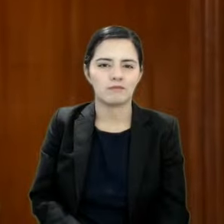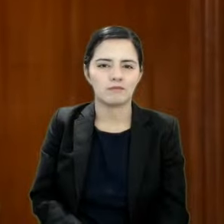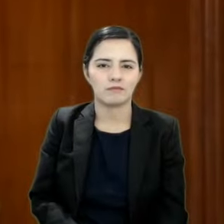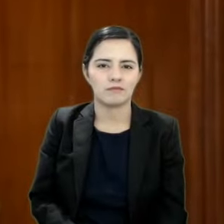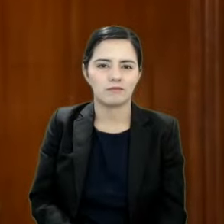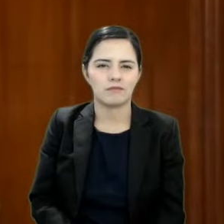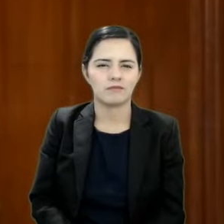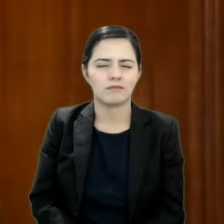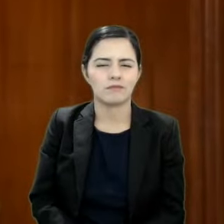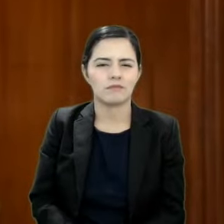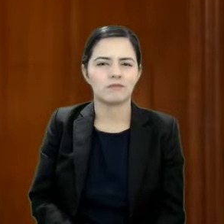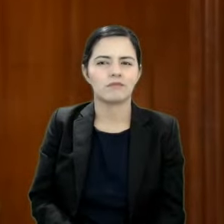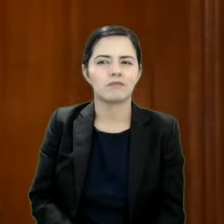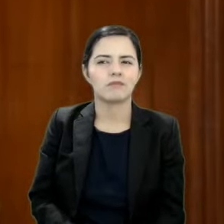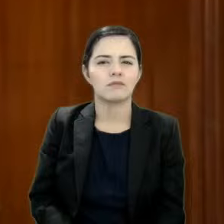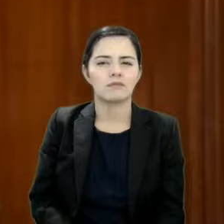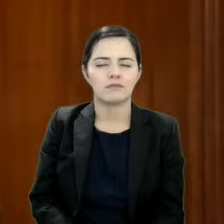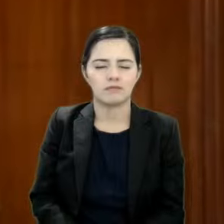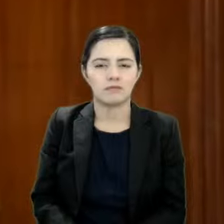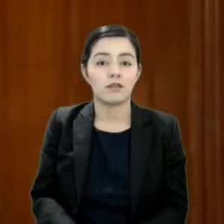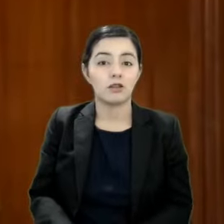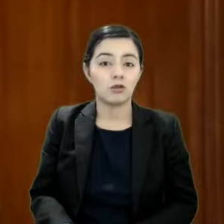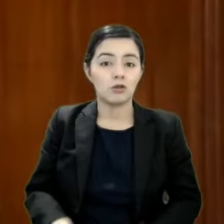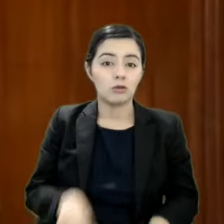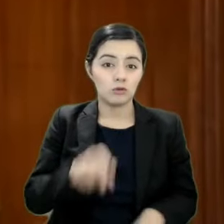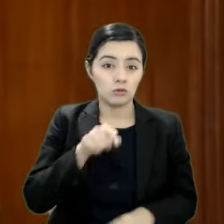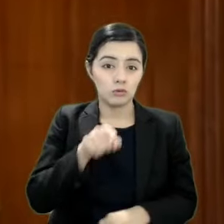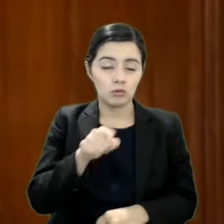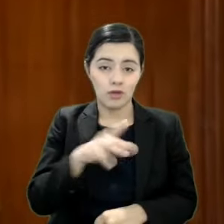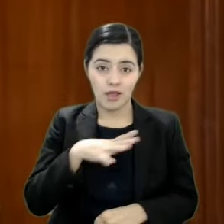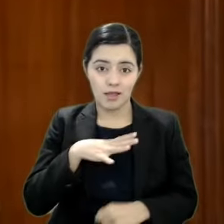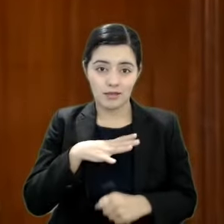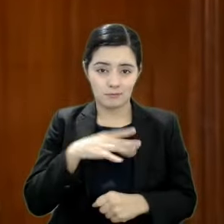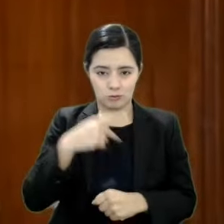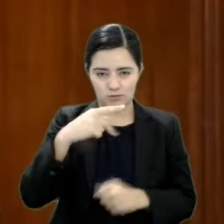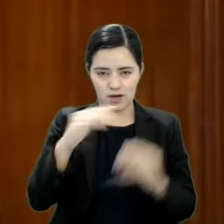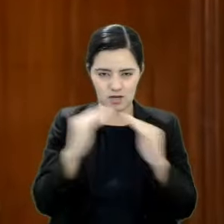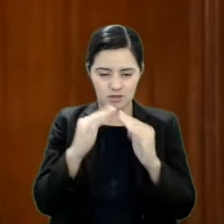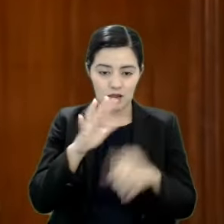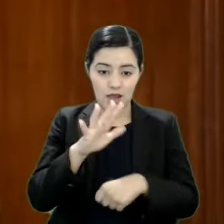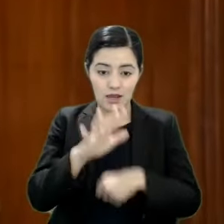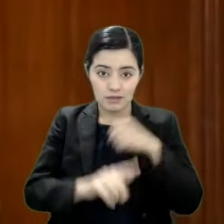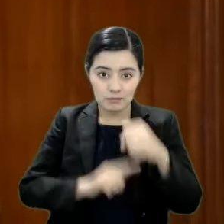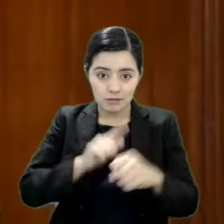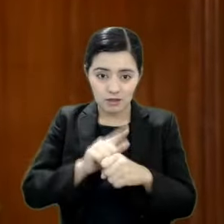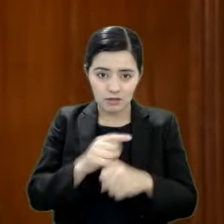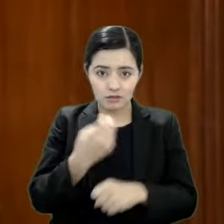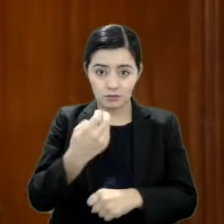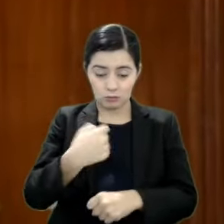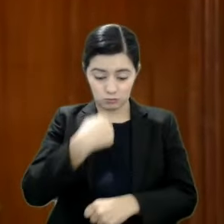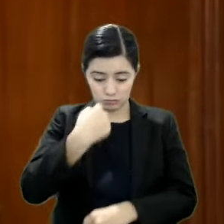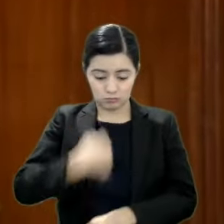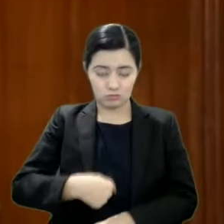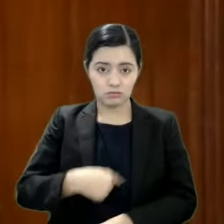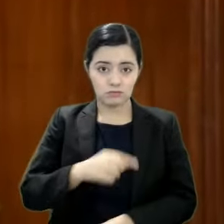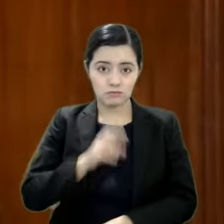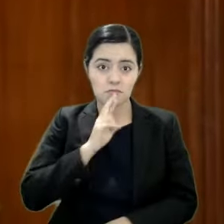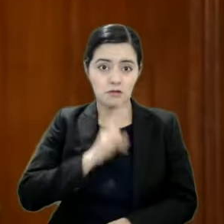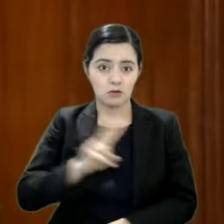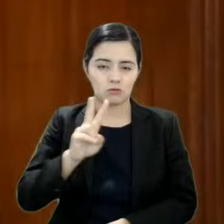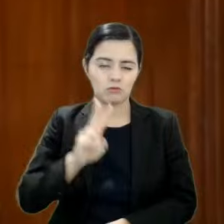te hace mejor persona, pero cuidarlo y respetarlo como se merece, sí.